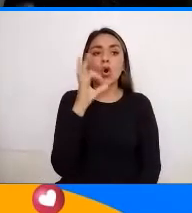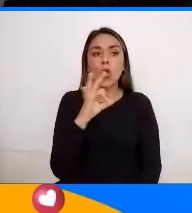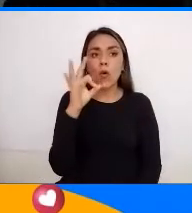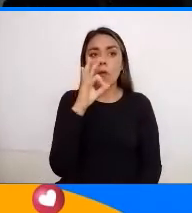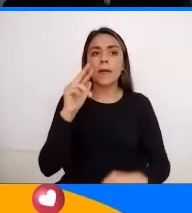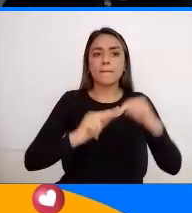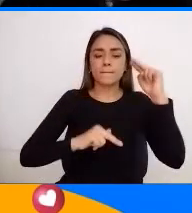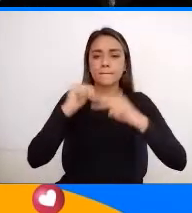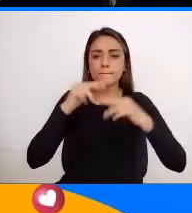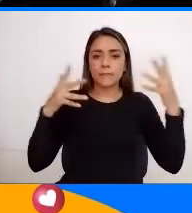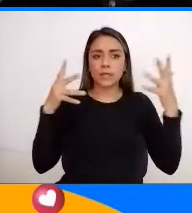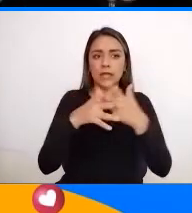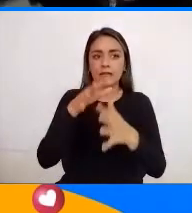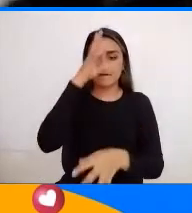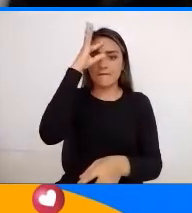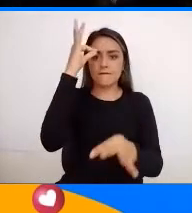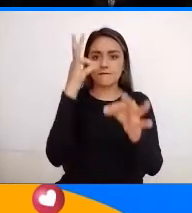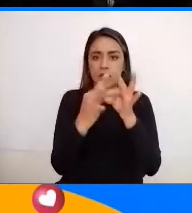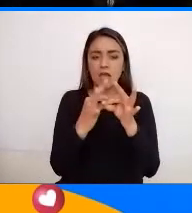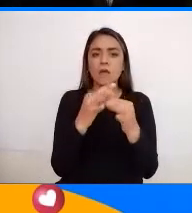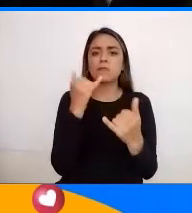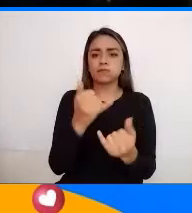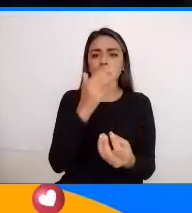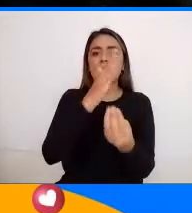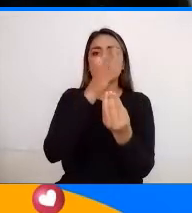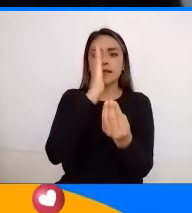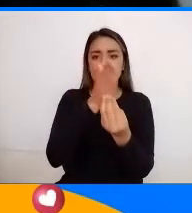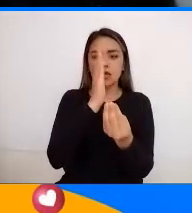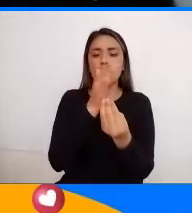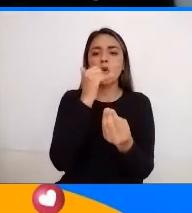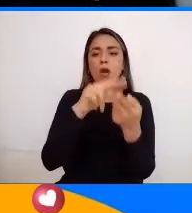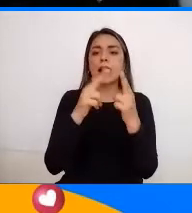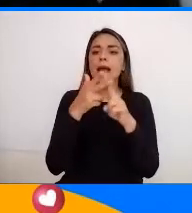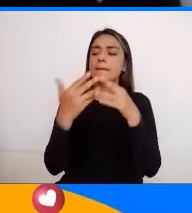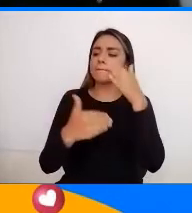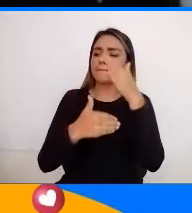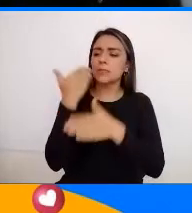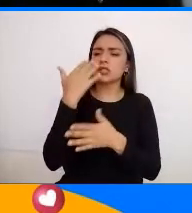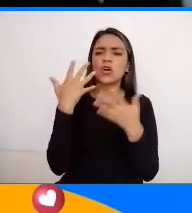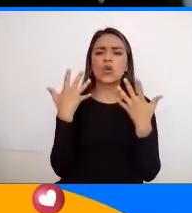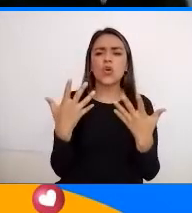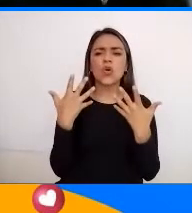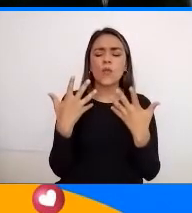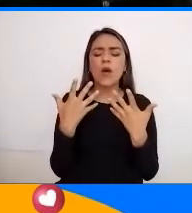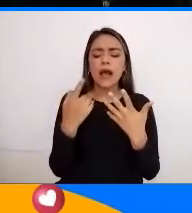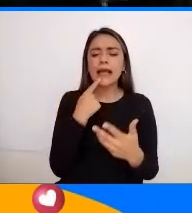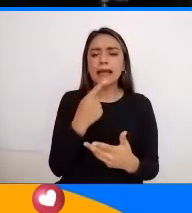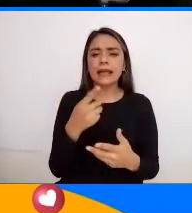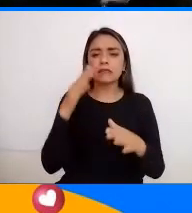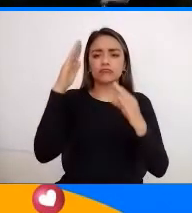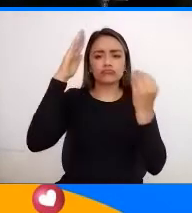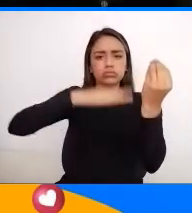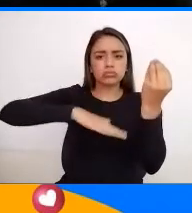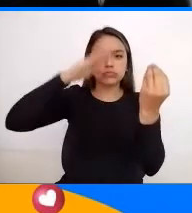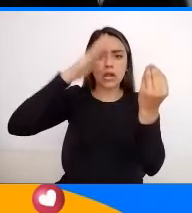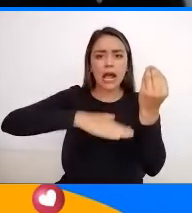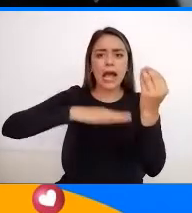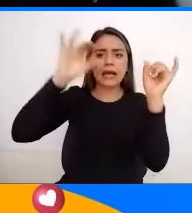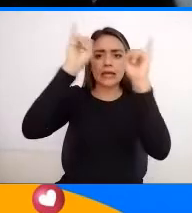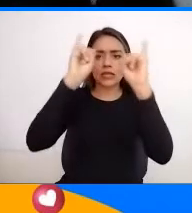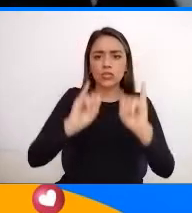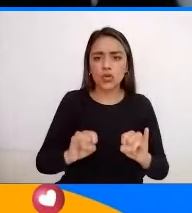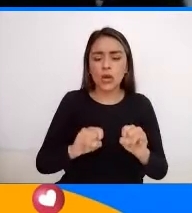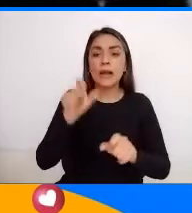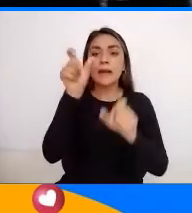construir Su fe Y a tener Religiones Empezaron entonces A adorar A dioses Y la